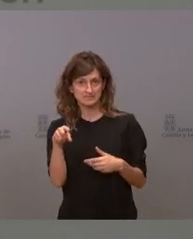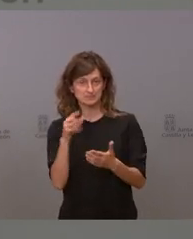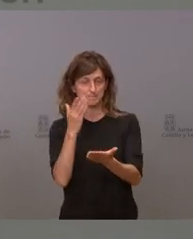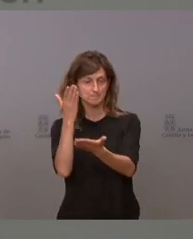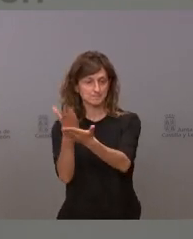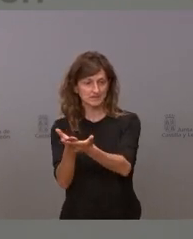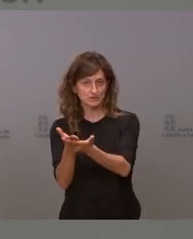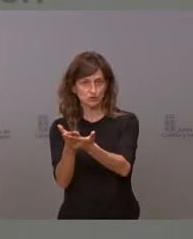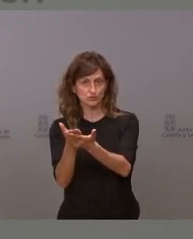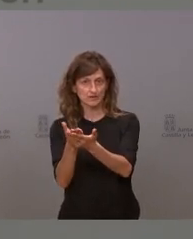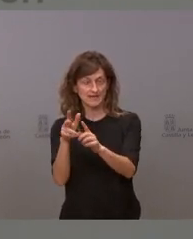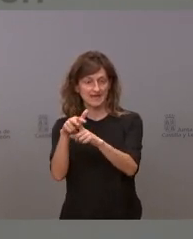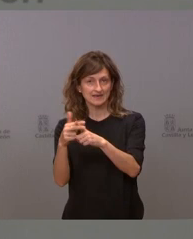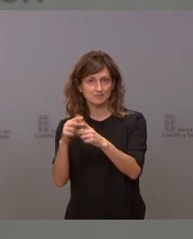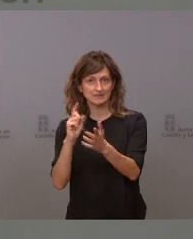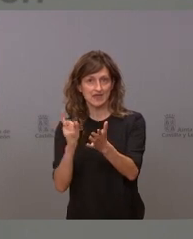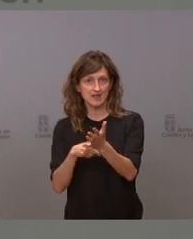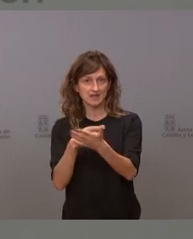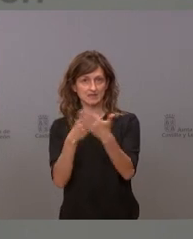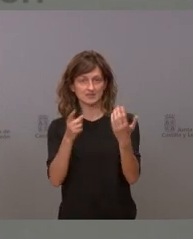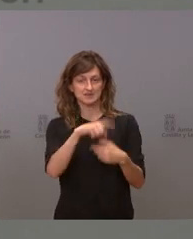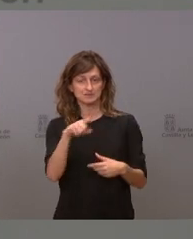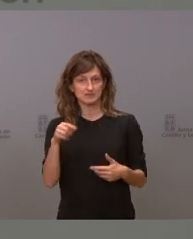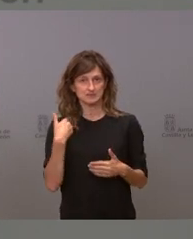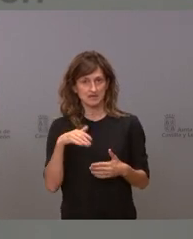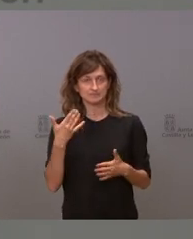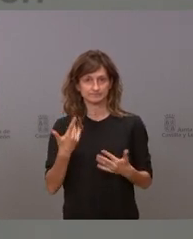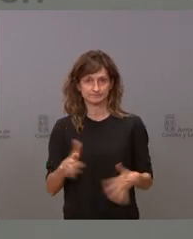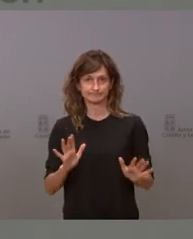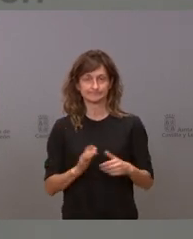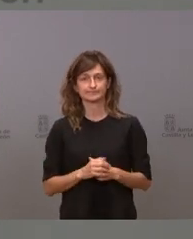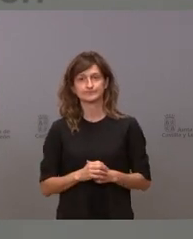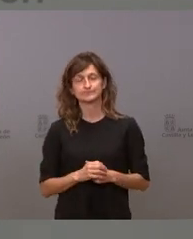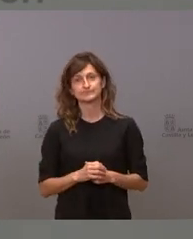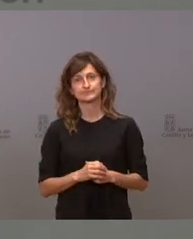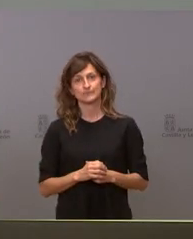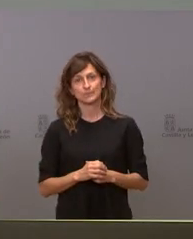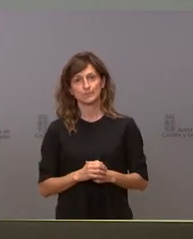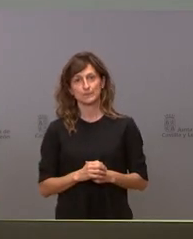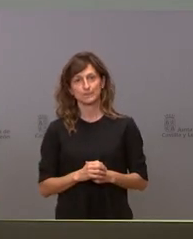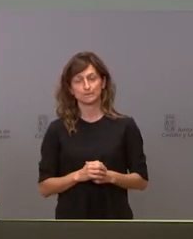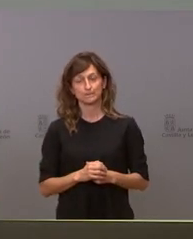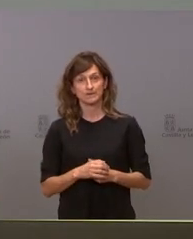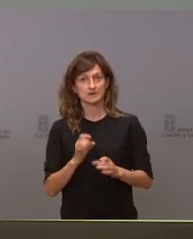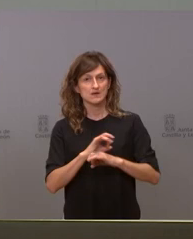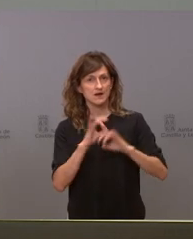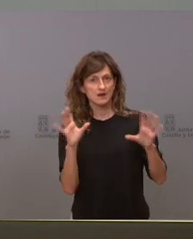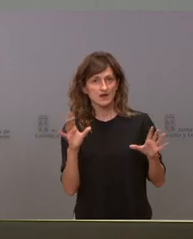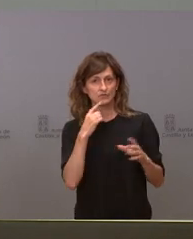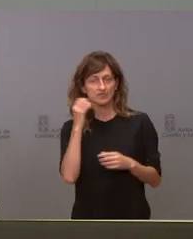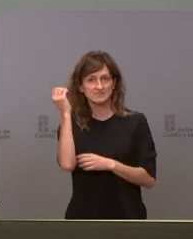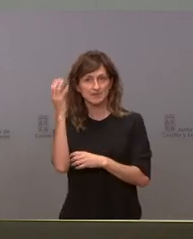expidiendo la herramienta 16 meses que ya está bien y lo que sí que está claro es que se aprobó un